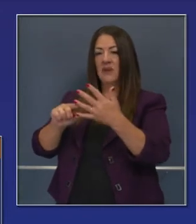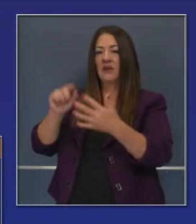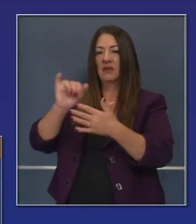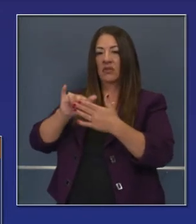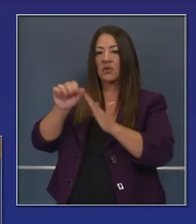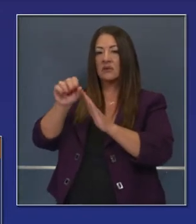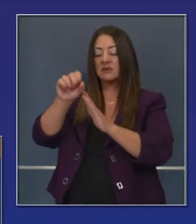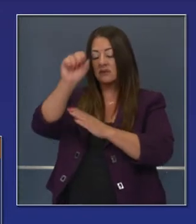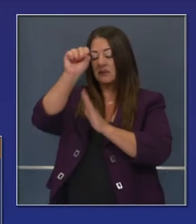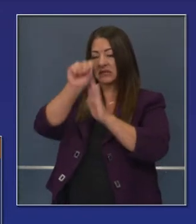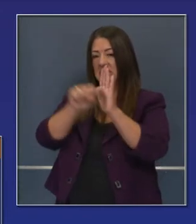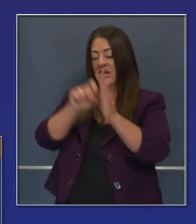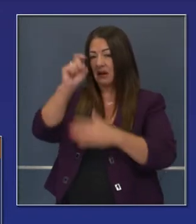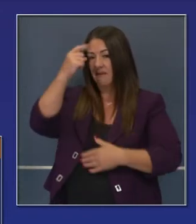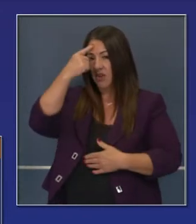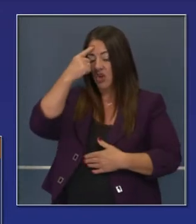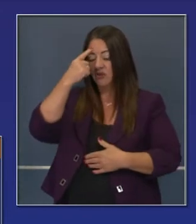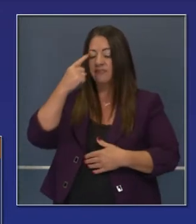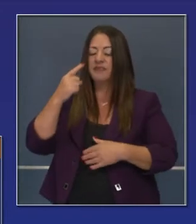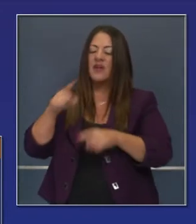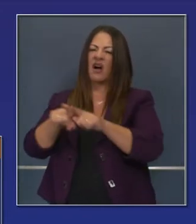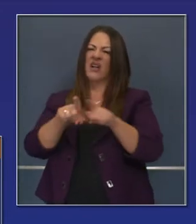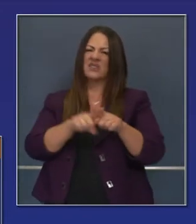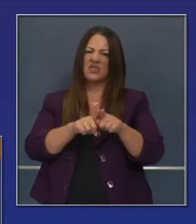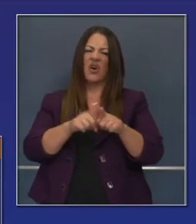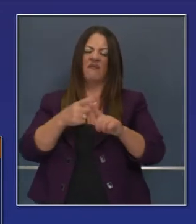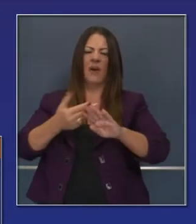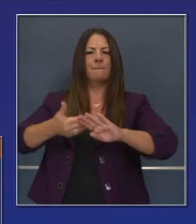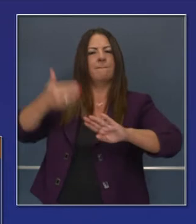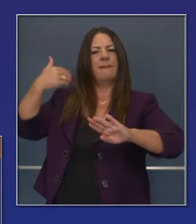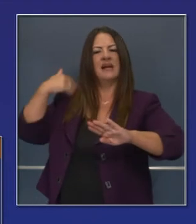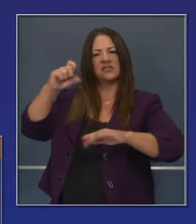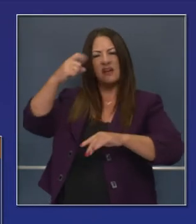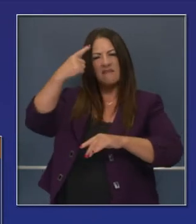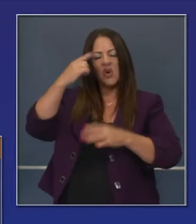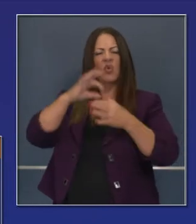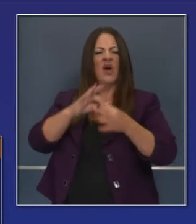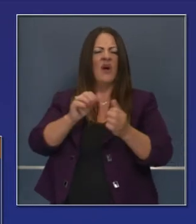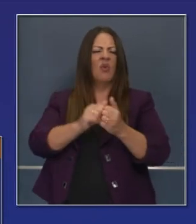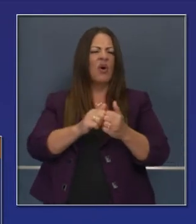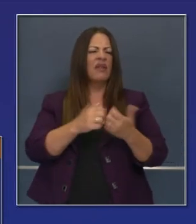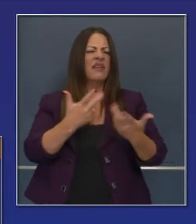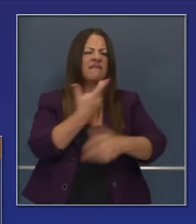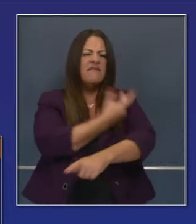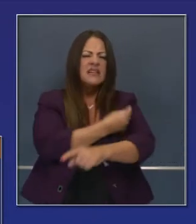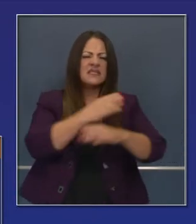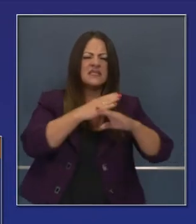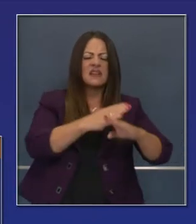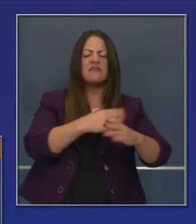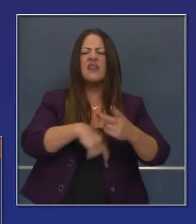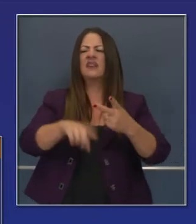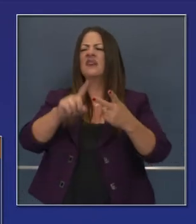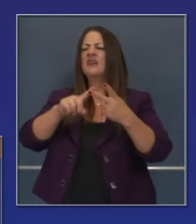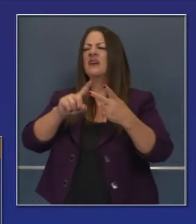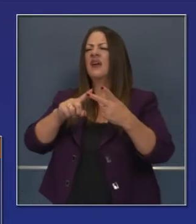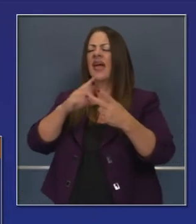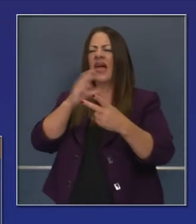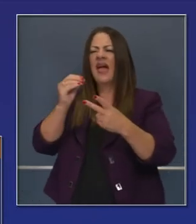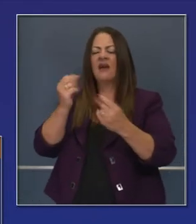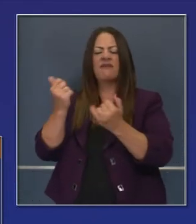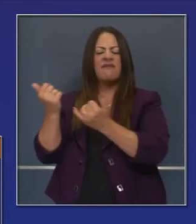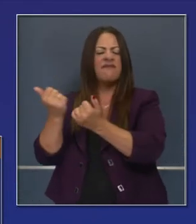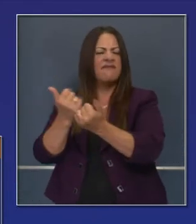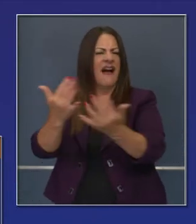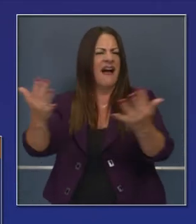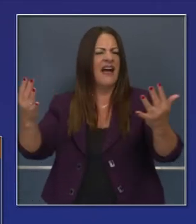en comunicación constante. Acabo de tener una conversación maravillosa con el comandante Brown, sobre la seguridad de las vacunas y también